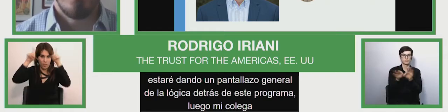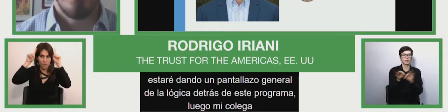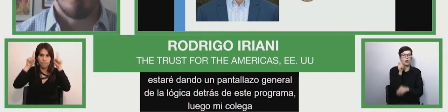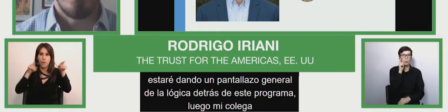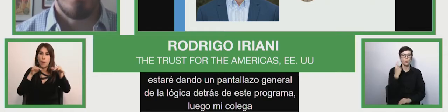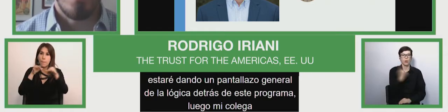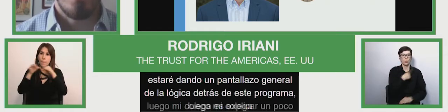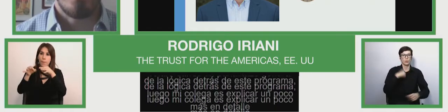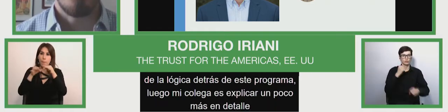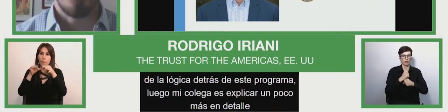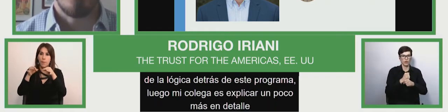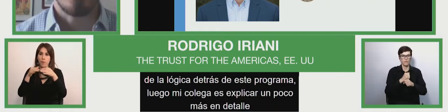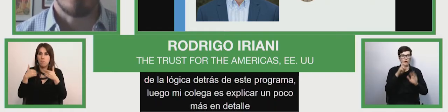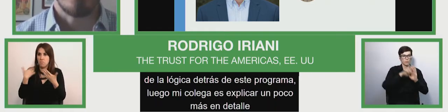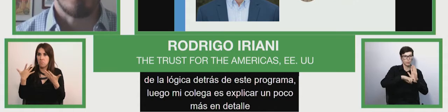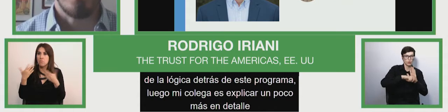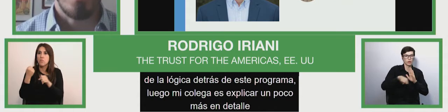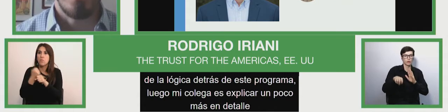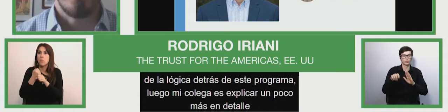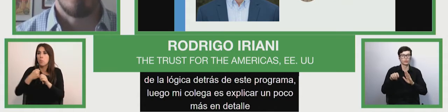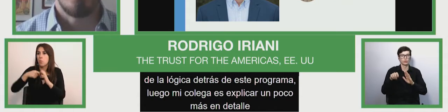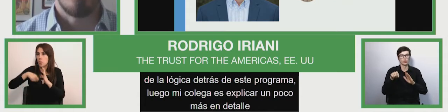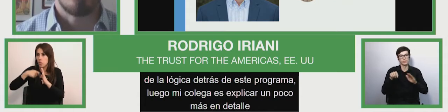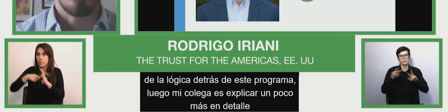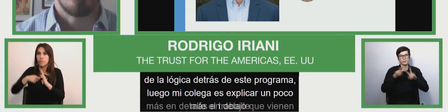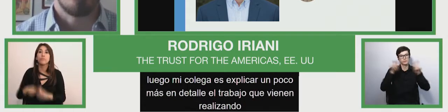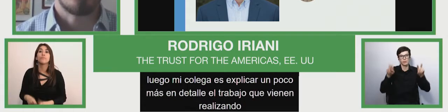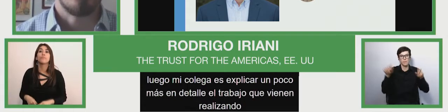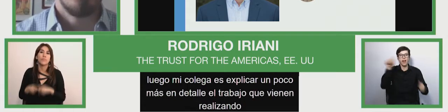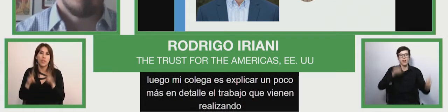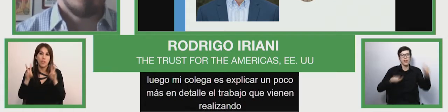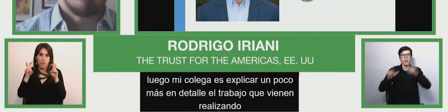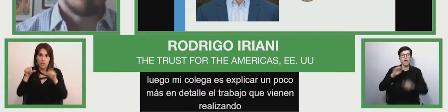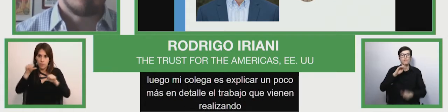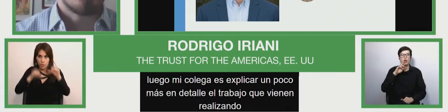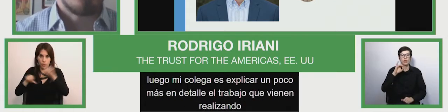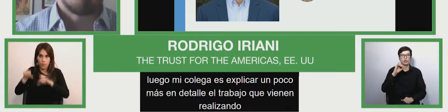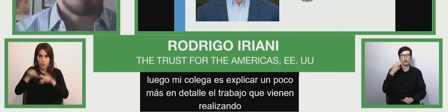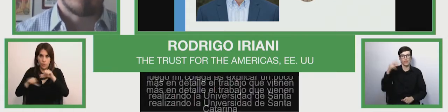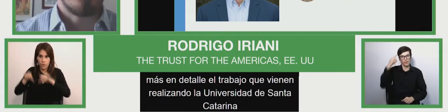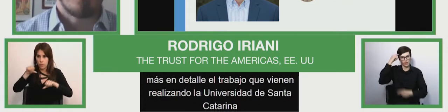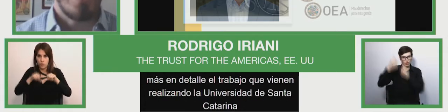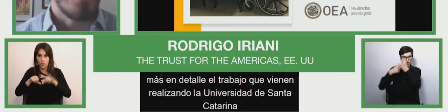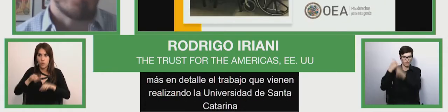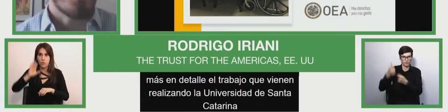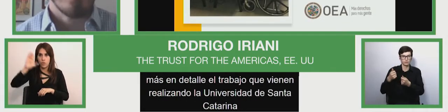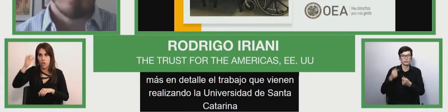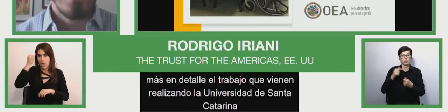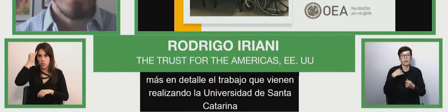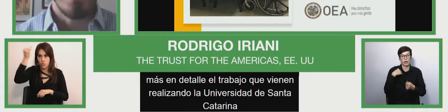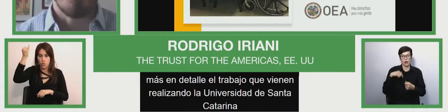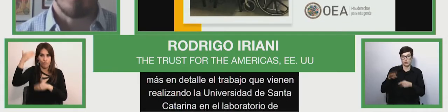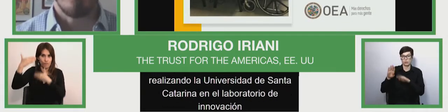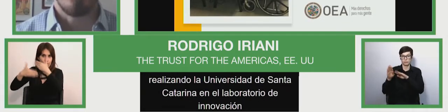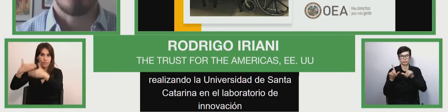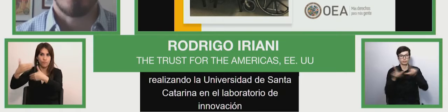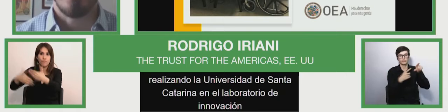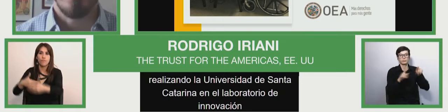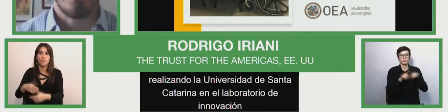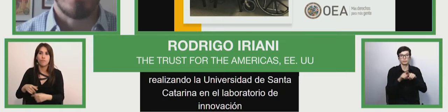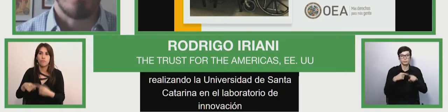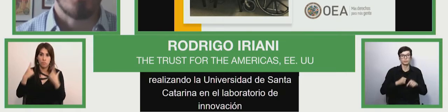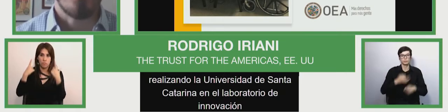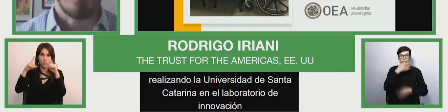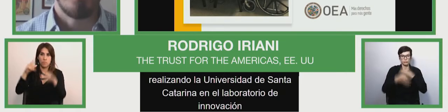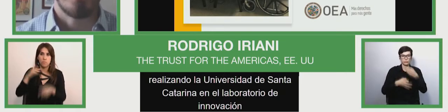la Universidad Santa Catarina en el Laboratorio de Innovación. Si seguimos al próximo slide, les puedo contar